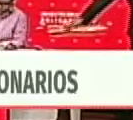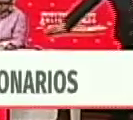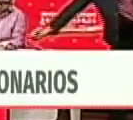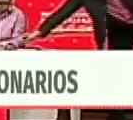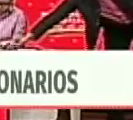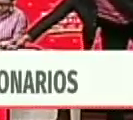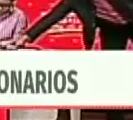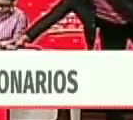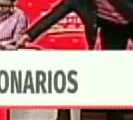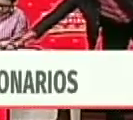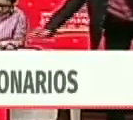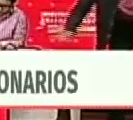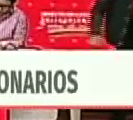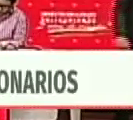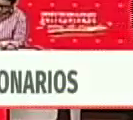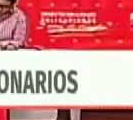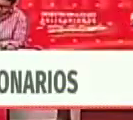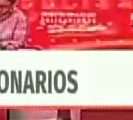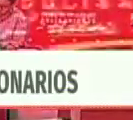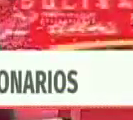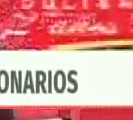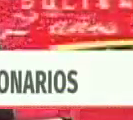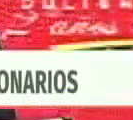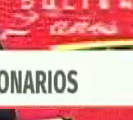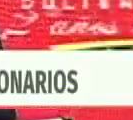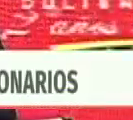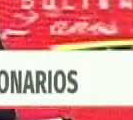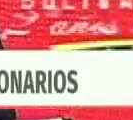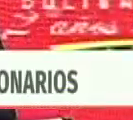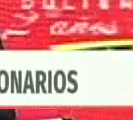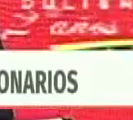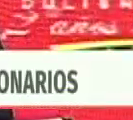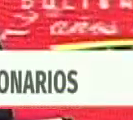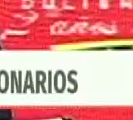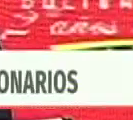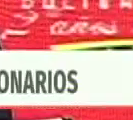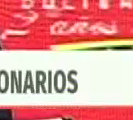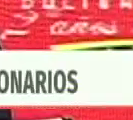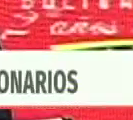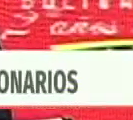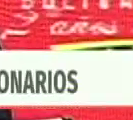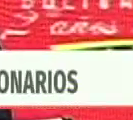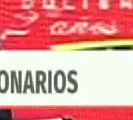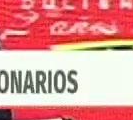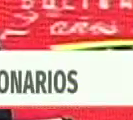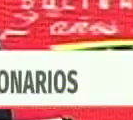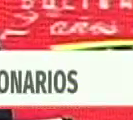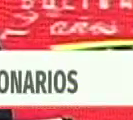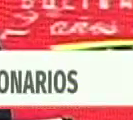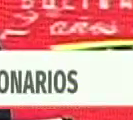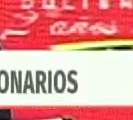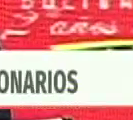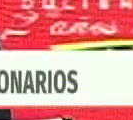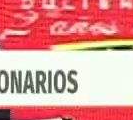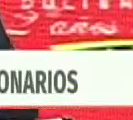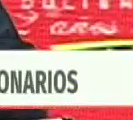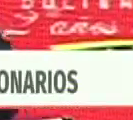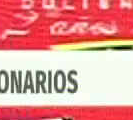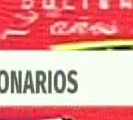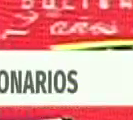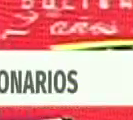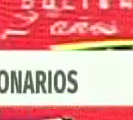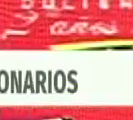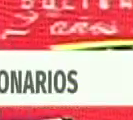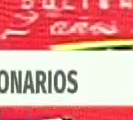con Delsi, con Erika, con muchos de ustedes. Estructura que ustedes establezcan, donde yo pueda